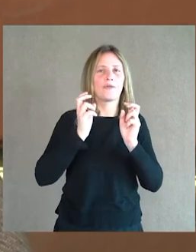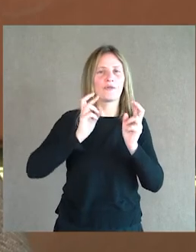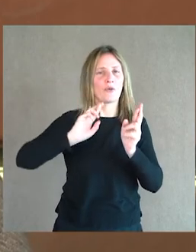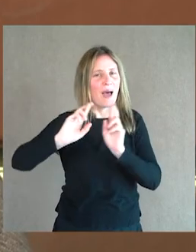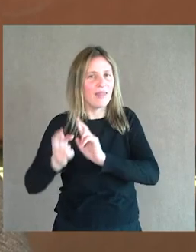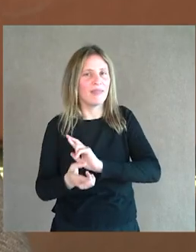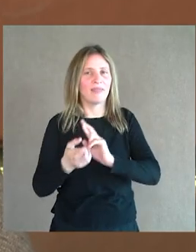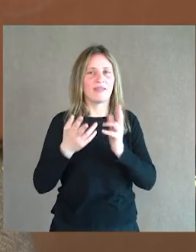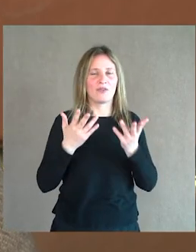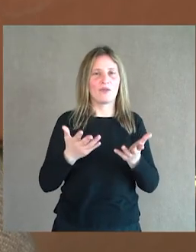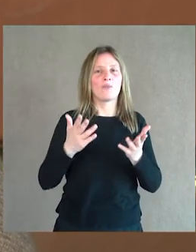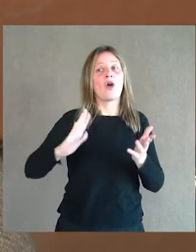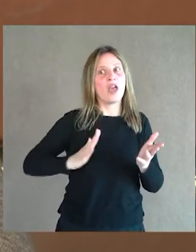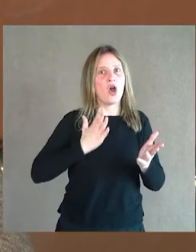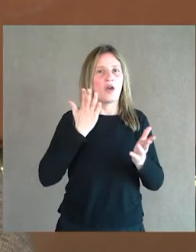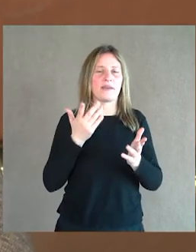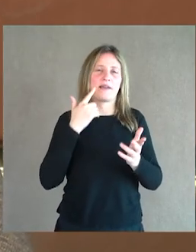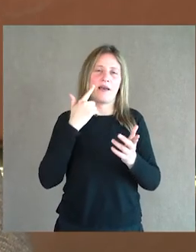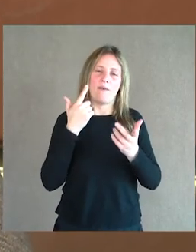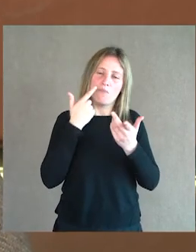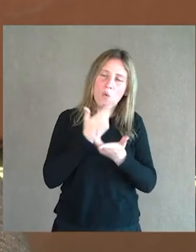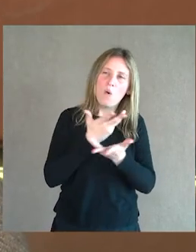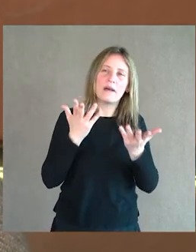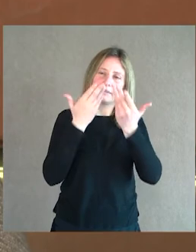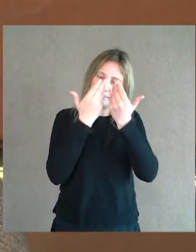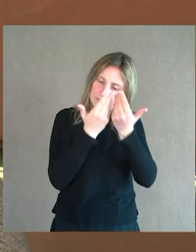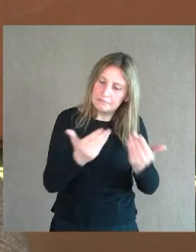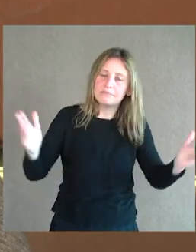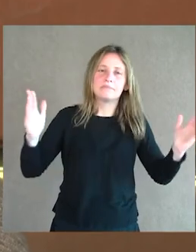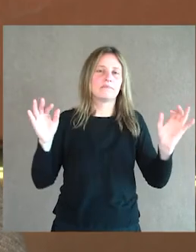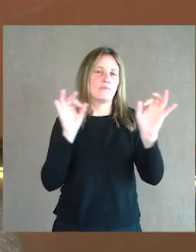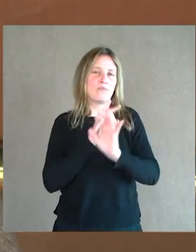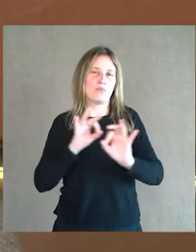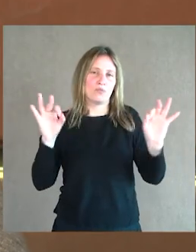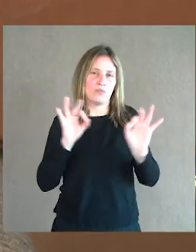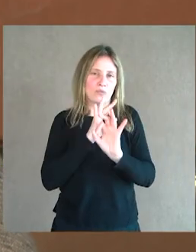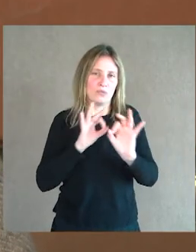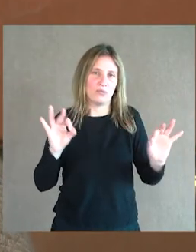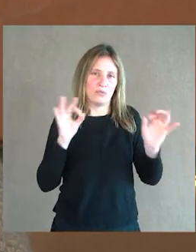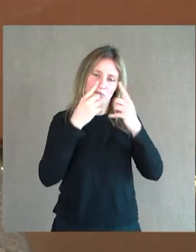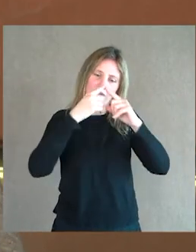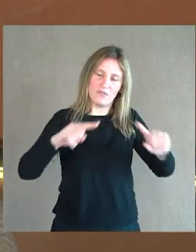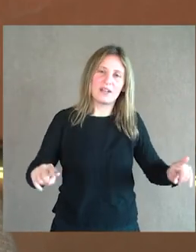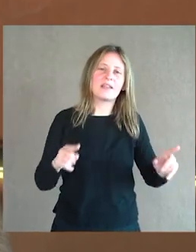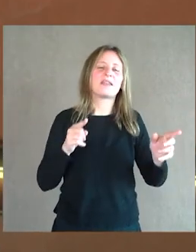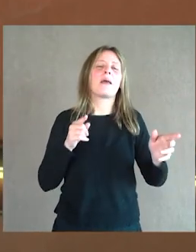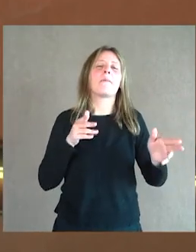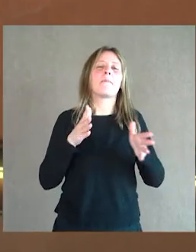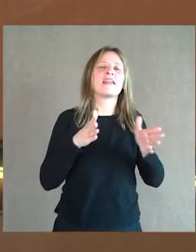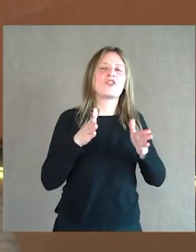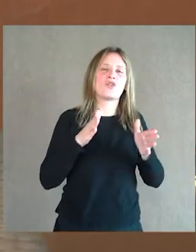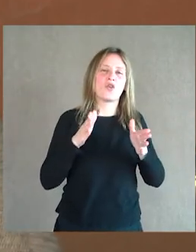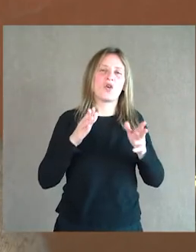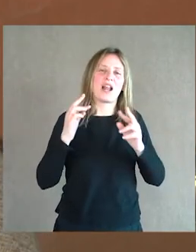heroica es como que marca un punto de iniciación en lo que va a ser después del periodo clásico, el periodo